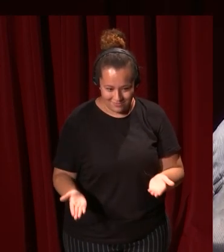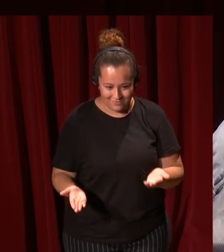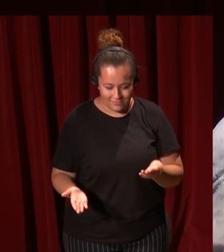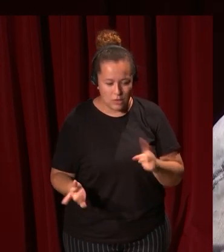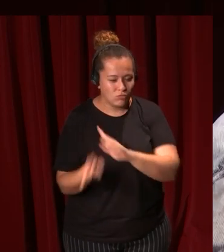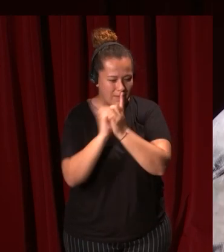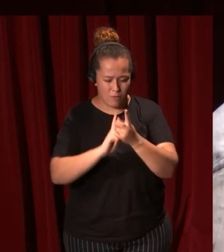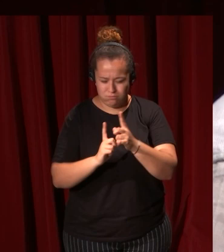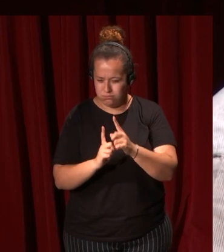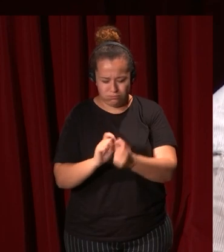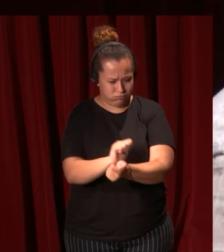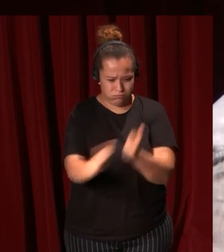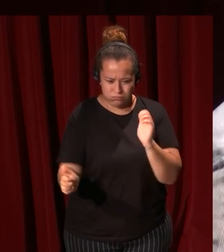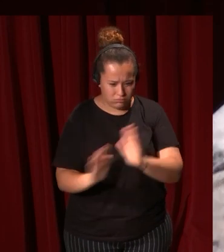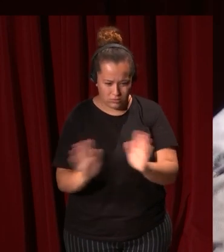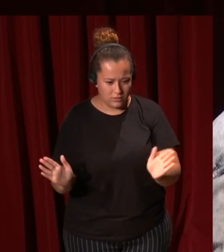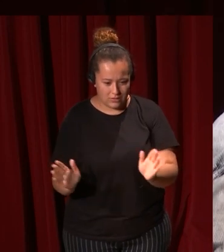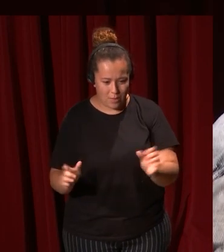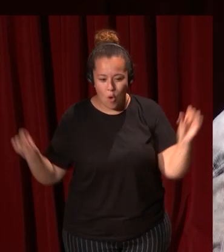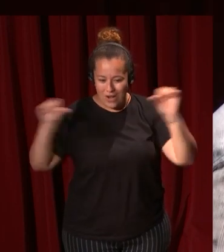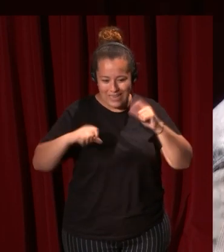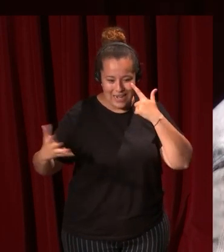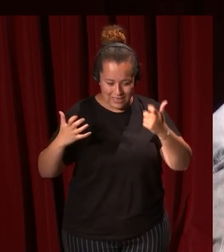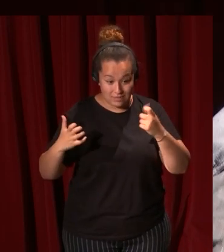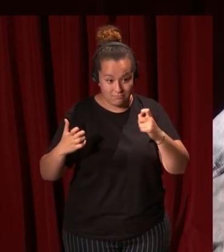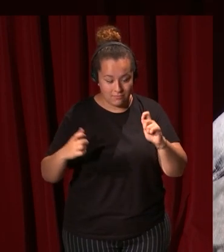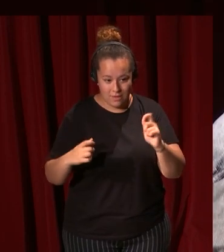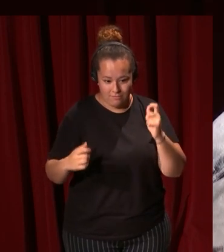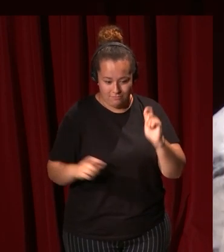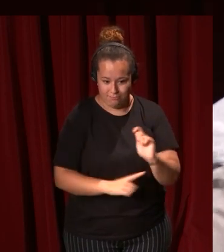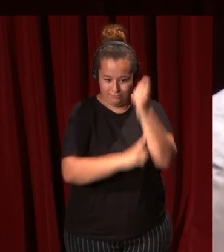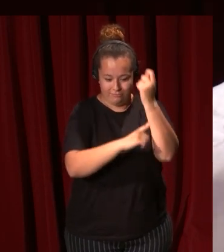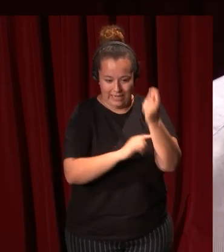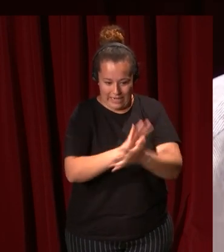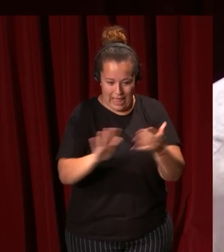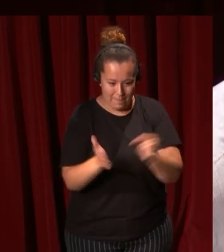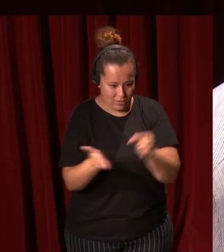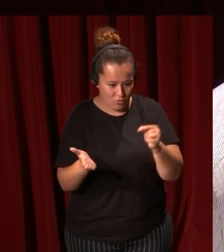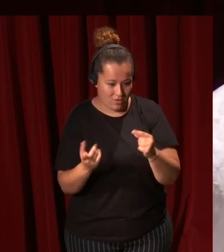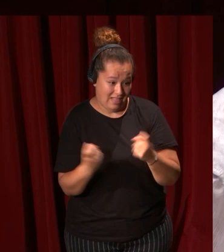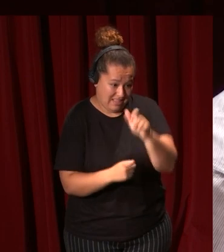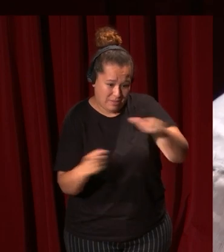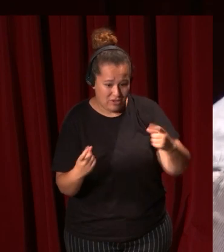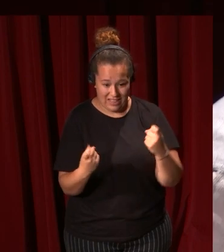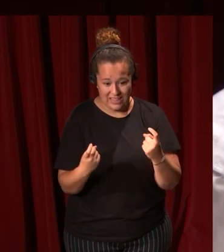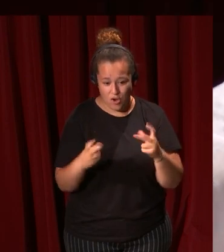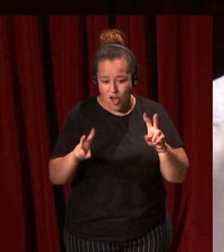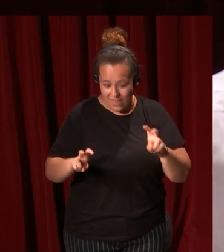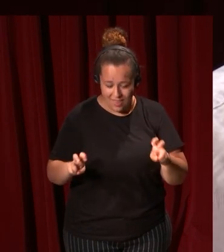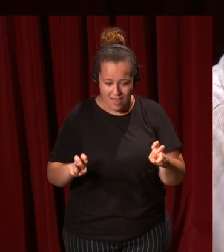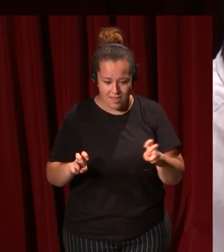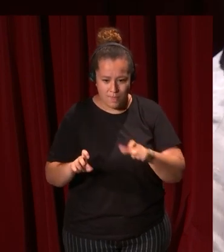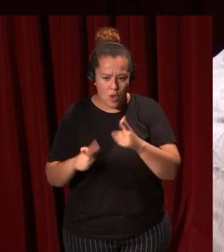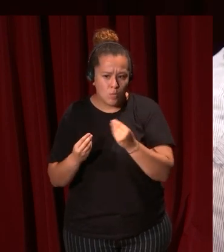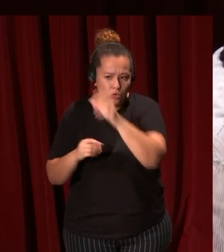de gran crisis artística y tiene un éxito enorme muy rápido está claro que responde a necesidad de novedad y se sigue muy pronto en muchos